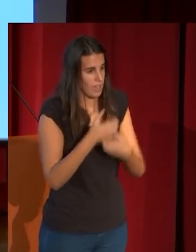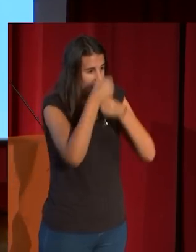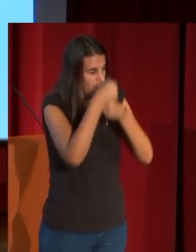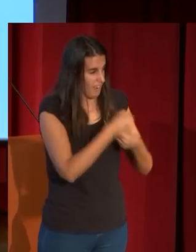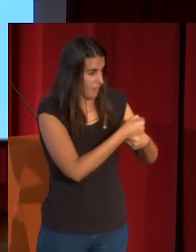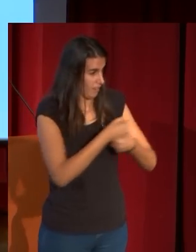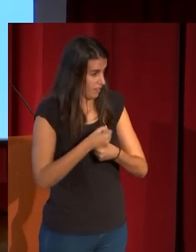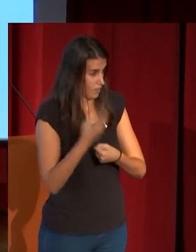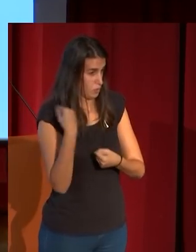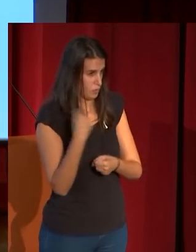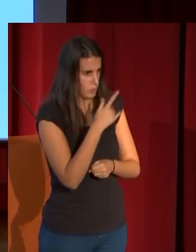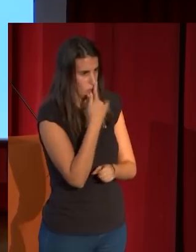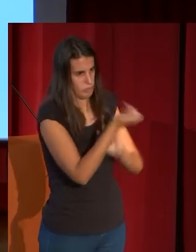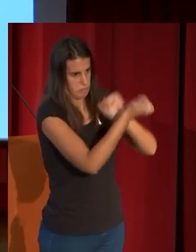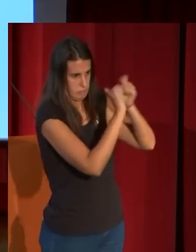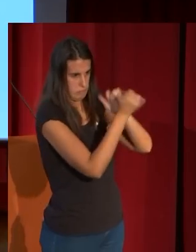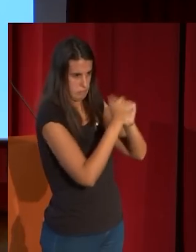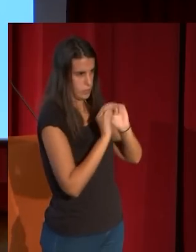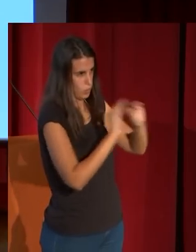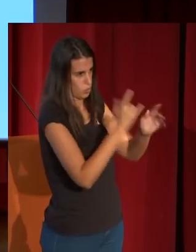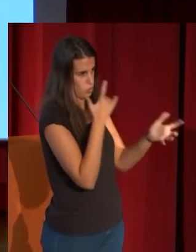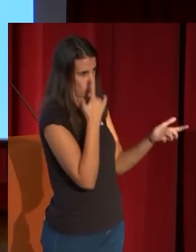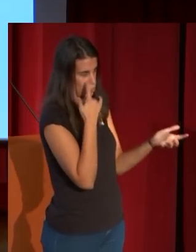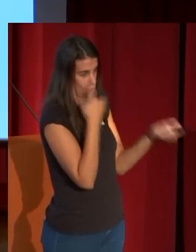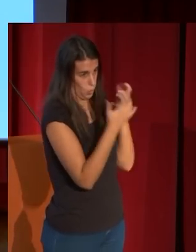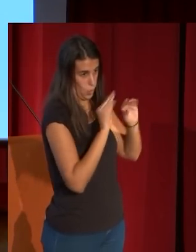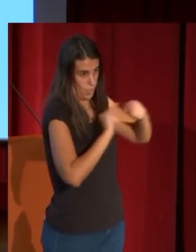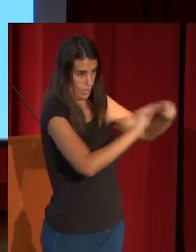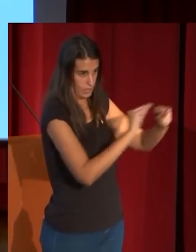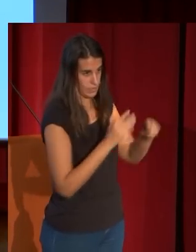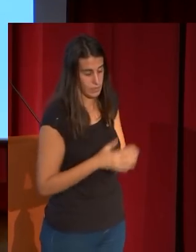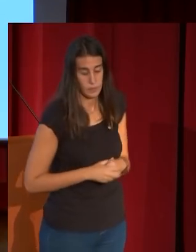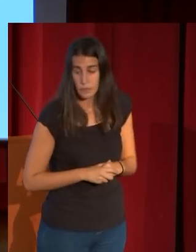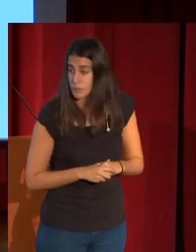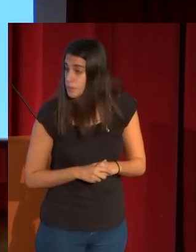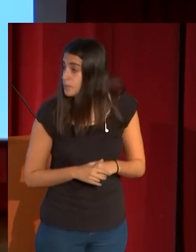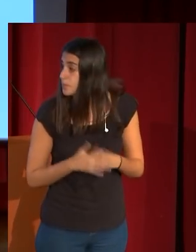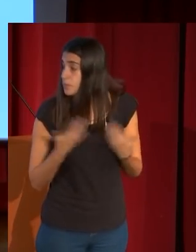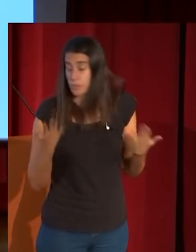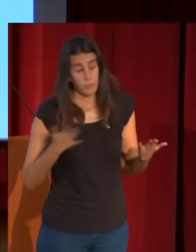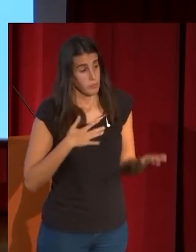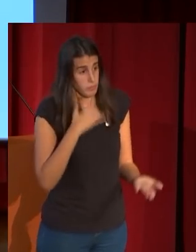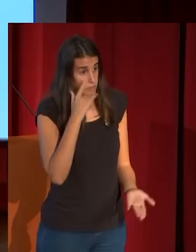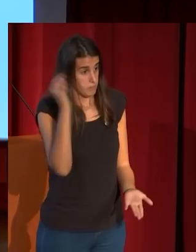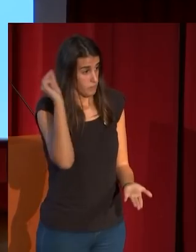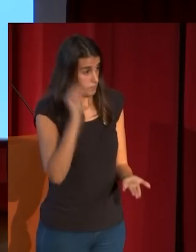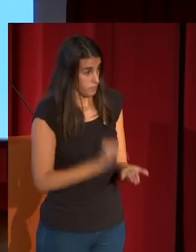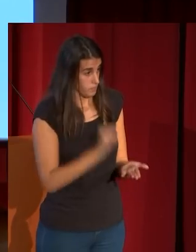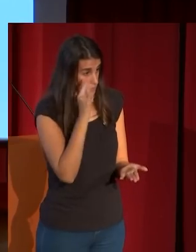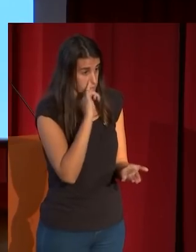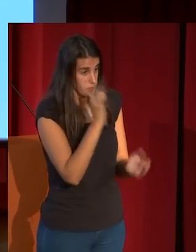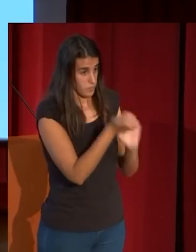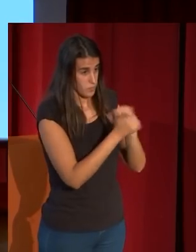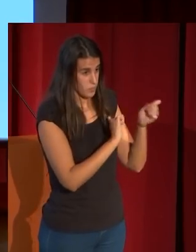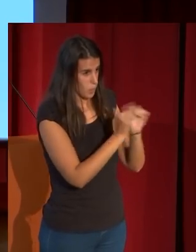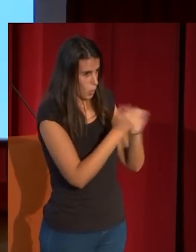admirar a Rafael y al perullino y a los pintores un poco anteriores a Rafael, pero enseguida, a pesar de que queda